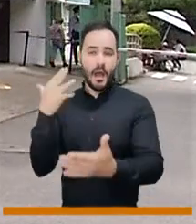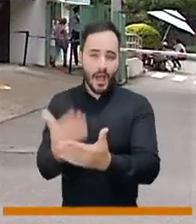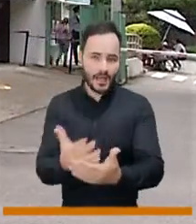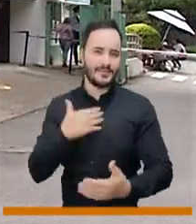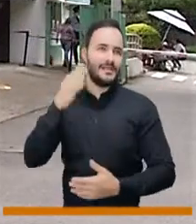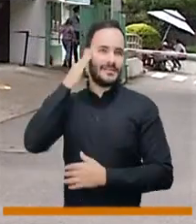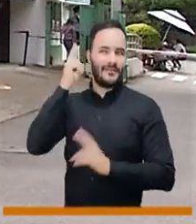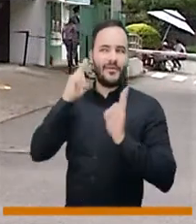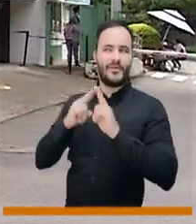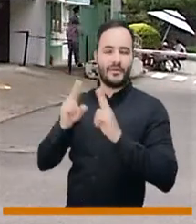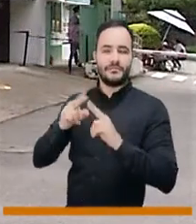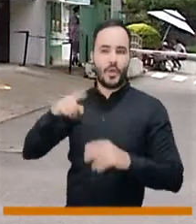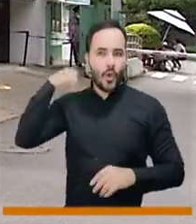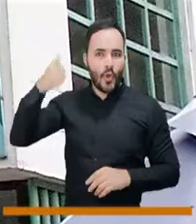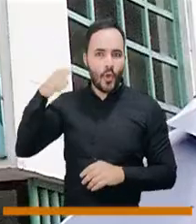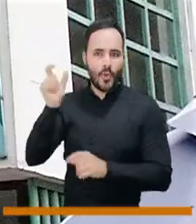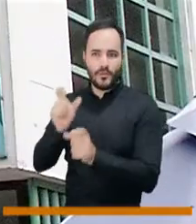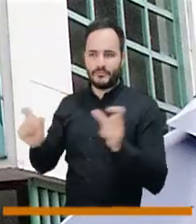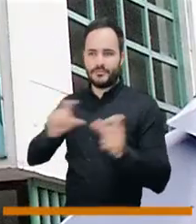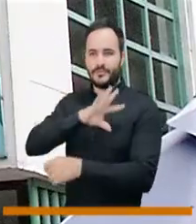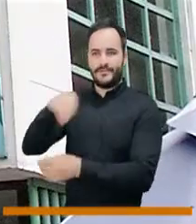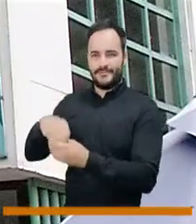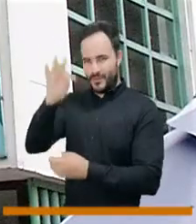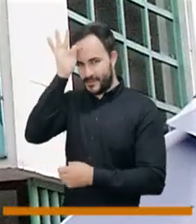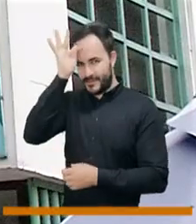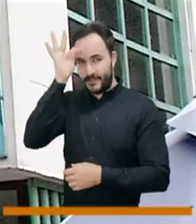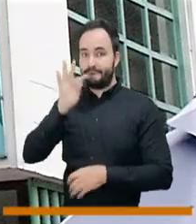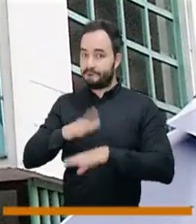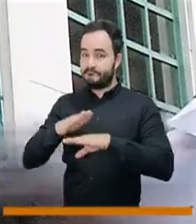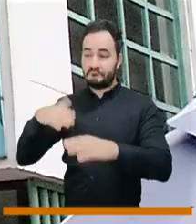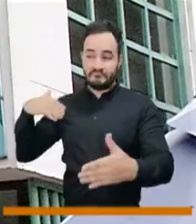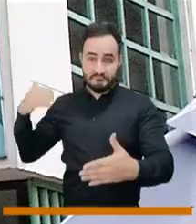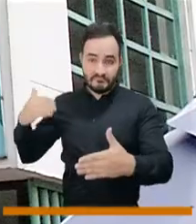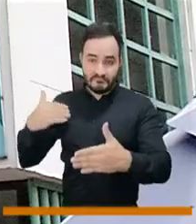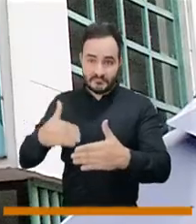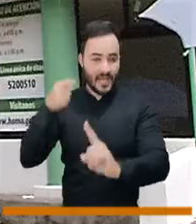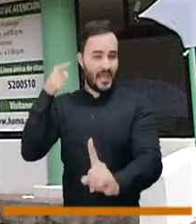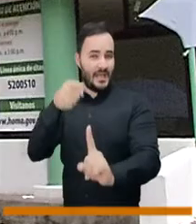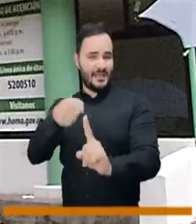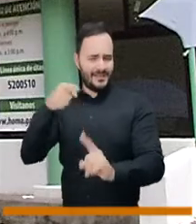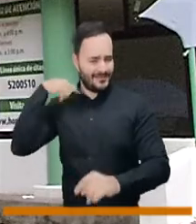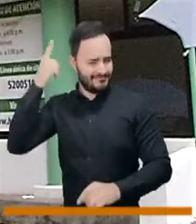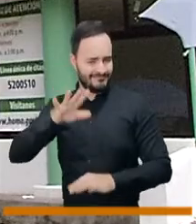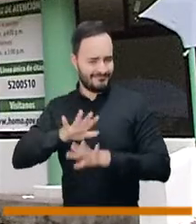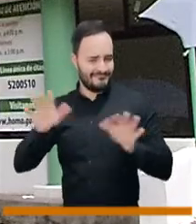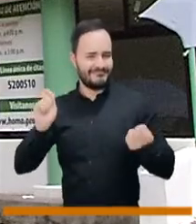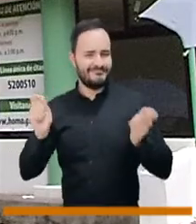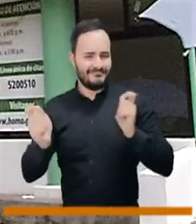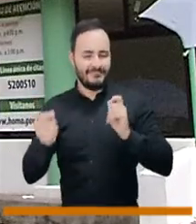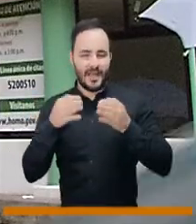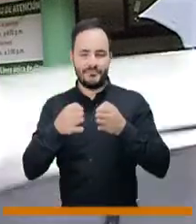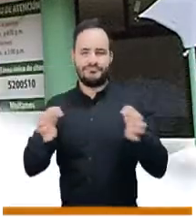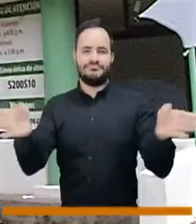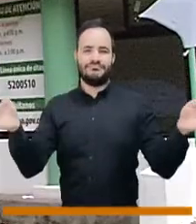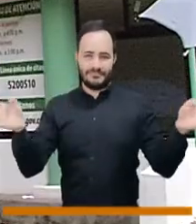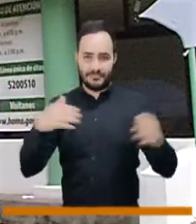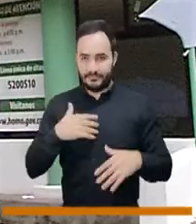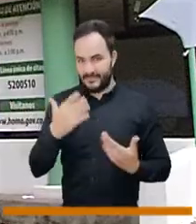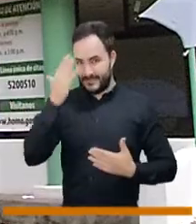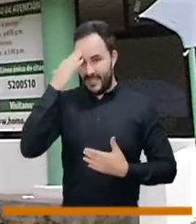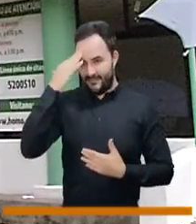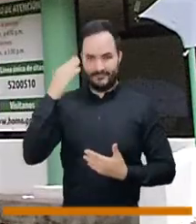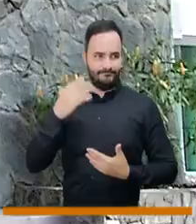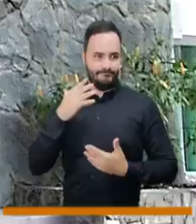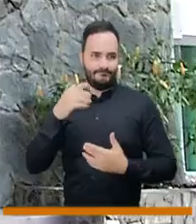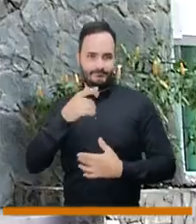Pero ese nombre y prevención con los tiempos cambió y hoy es el centro de nuestro interés en De Frente a la gente porque la salud mental